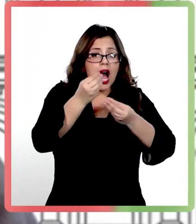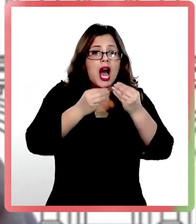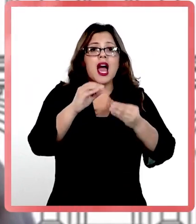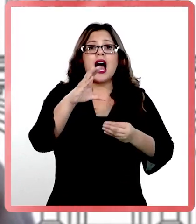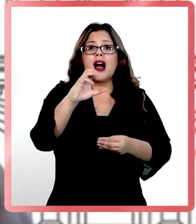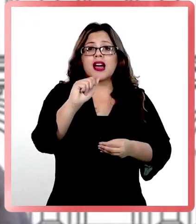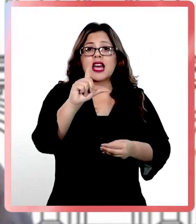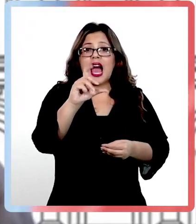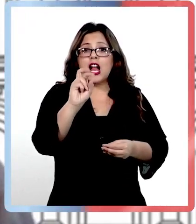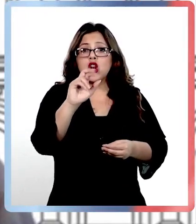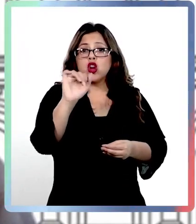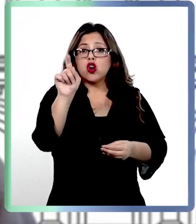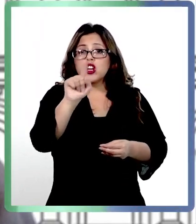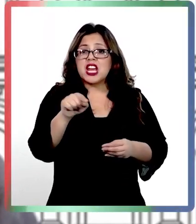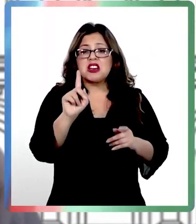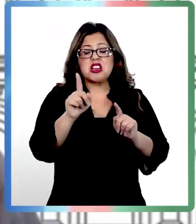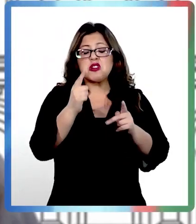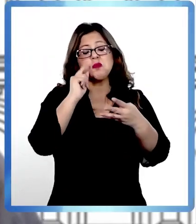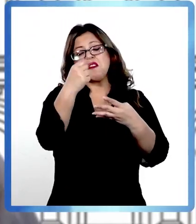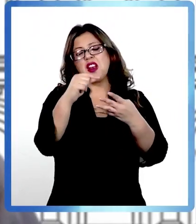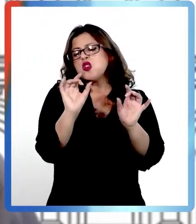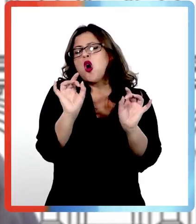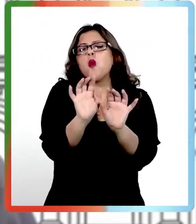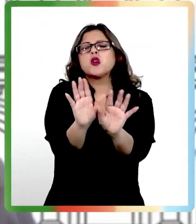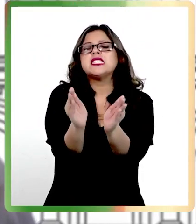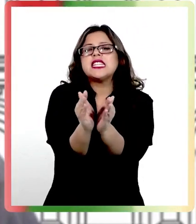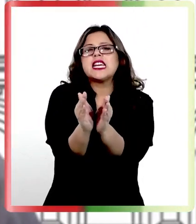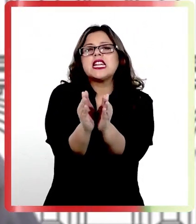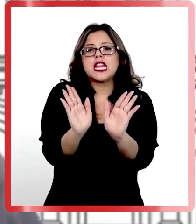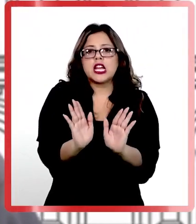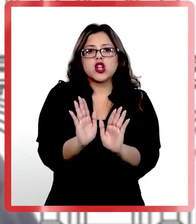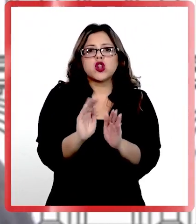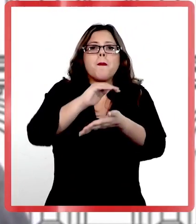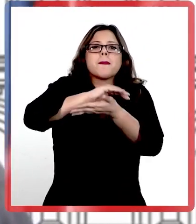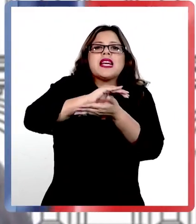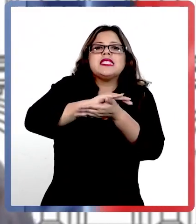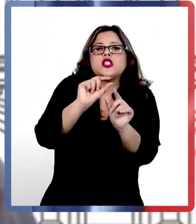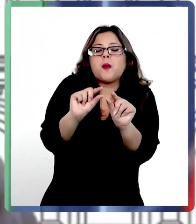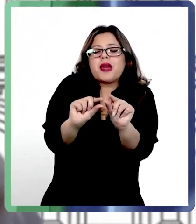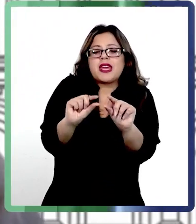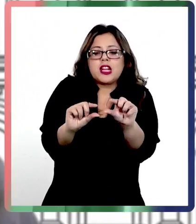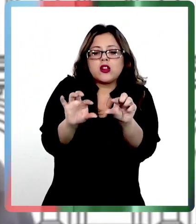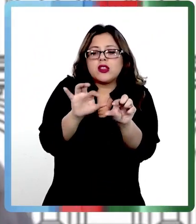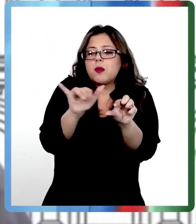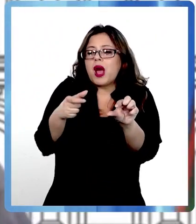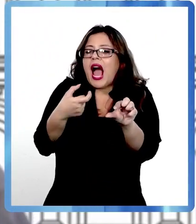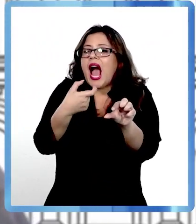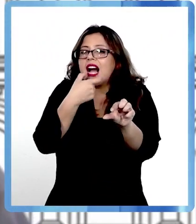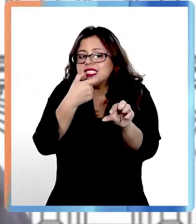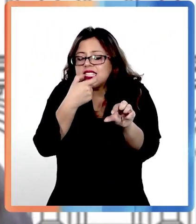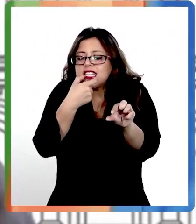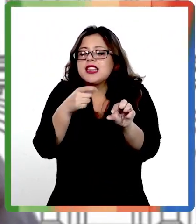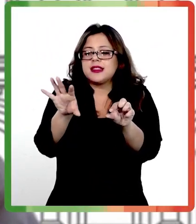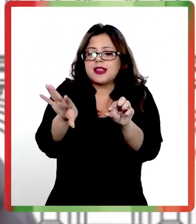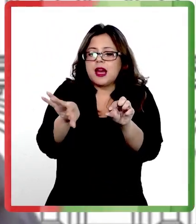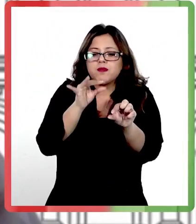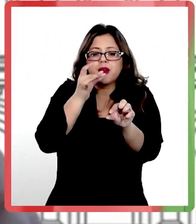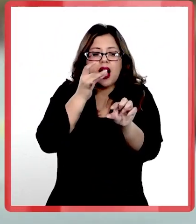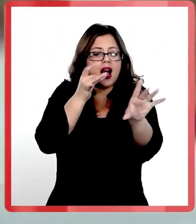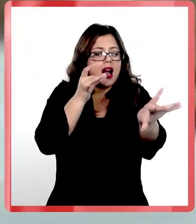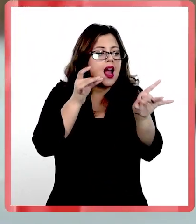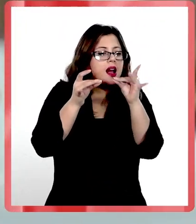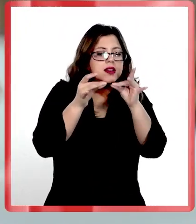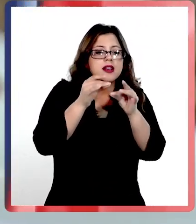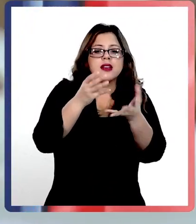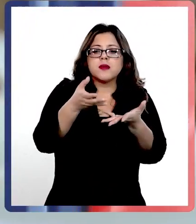cantidad de calorías que no la medimos porque no es algo chiquitito, un trocito de queso, y después vamos sacando una galletita, y después